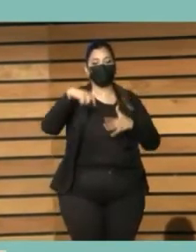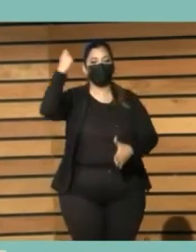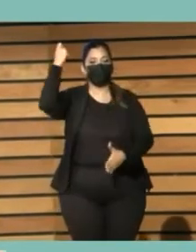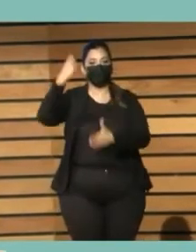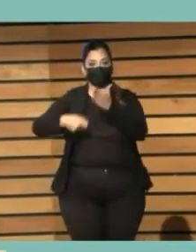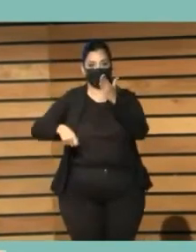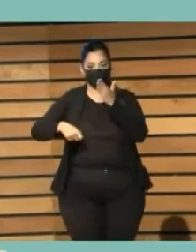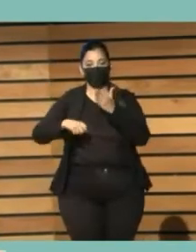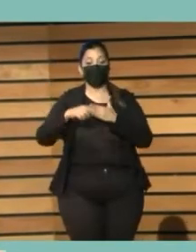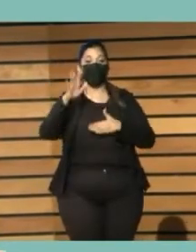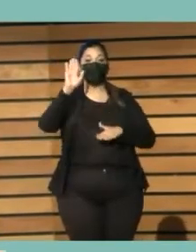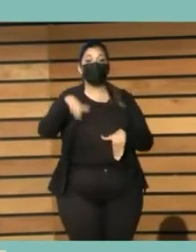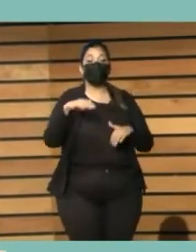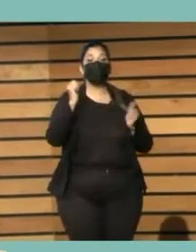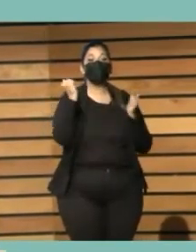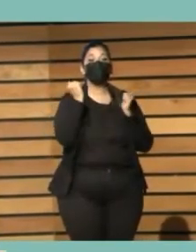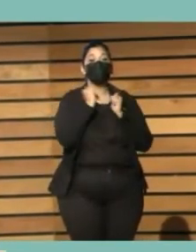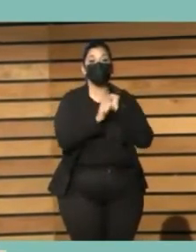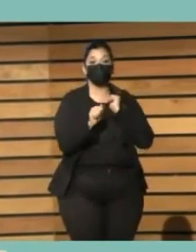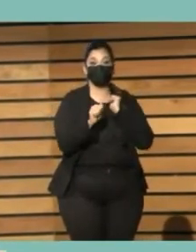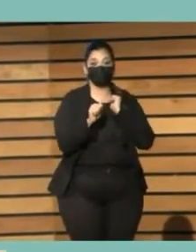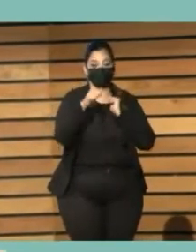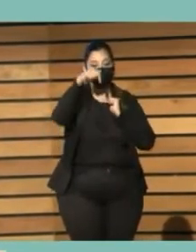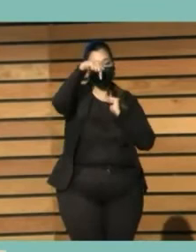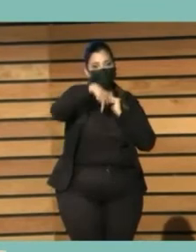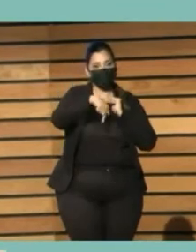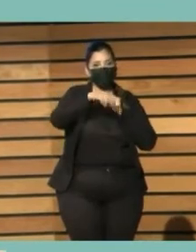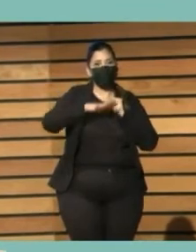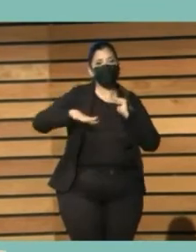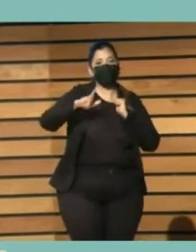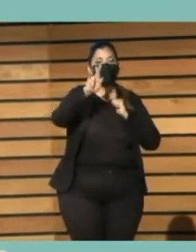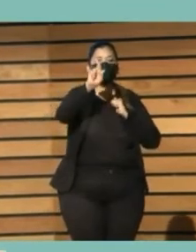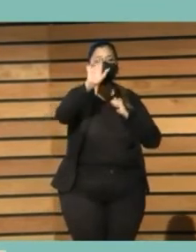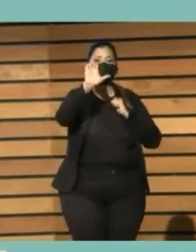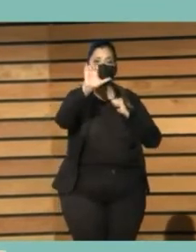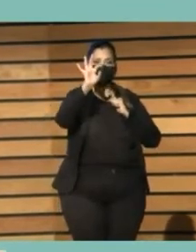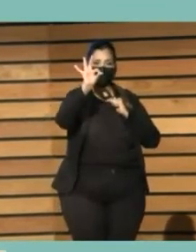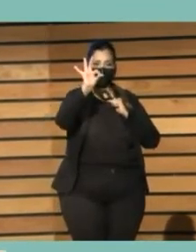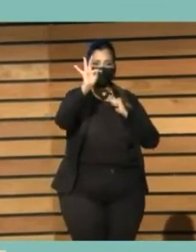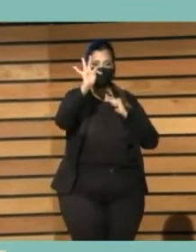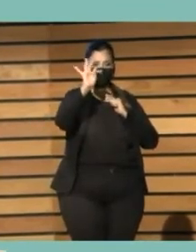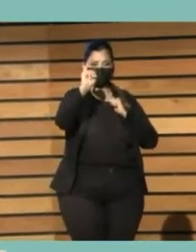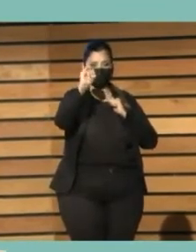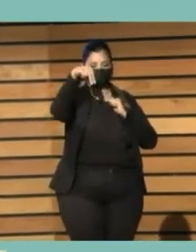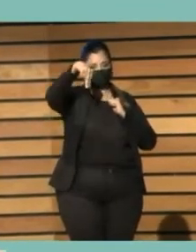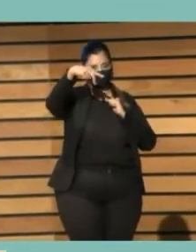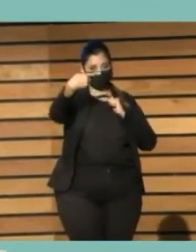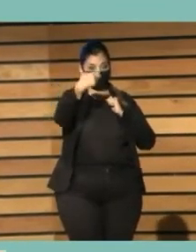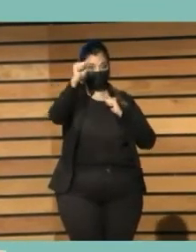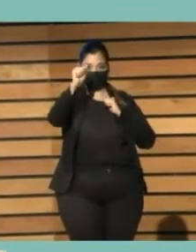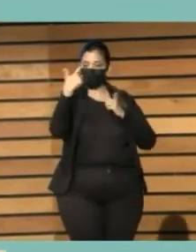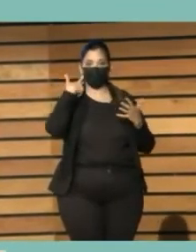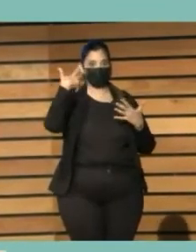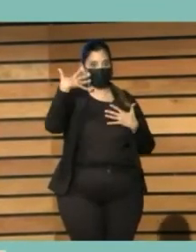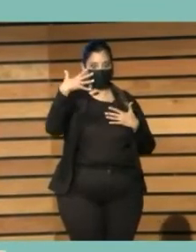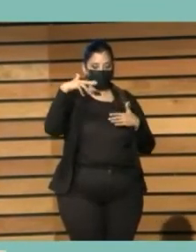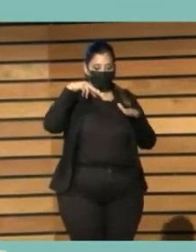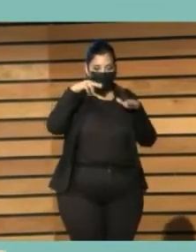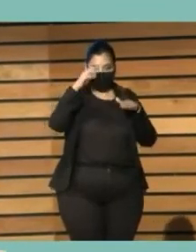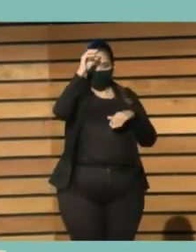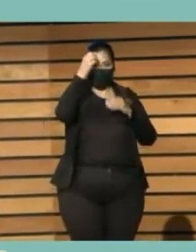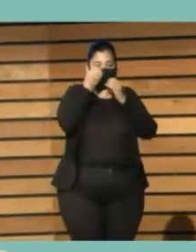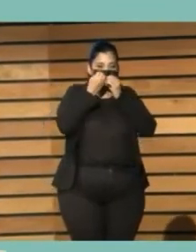el sur del Hierro en un sitio que se llama La Restinga, uno de los sitios más famosos de buceo de